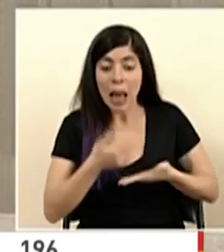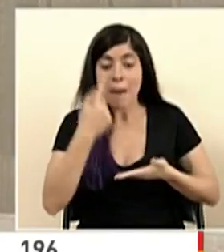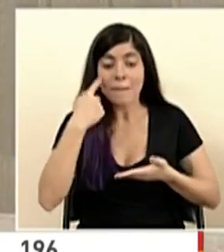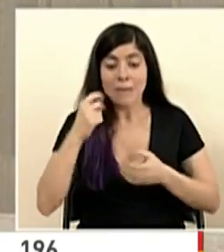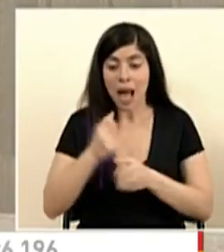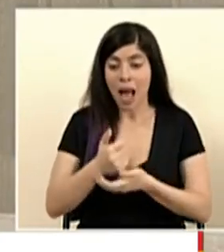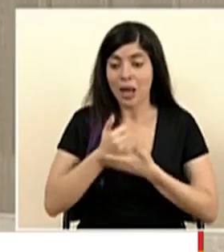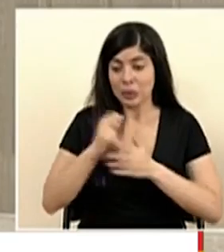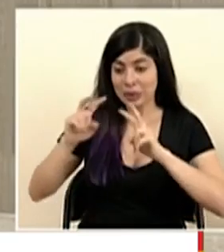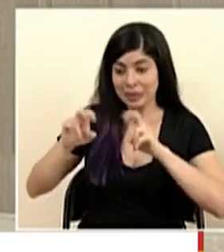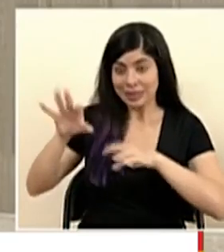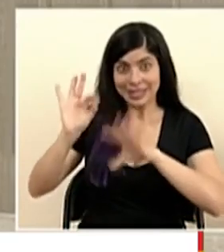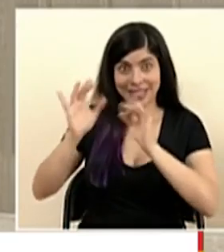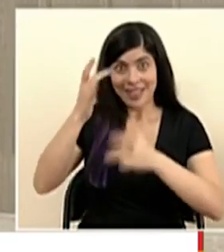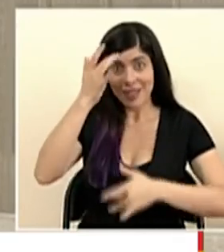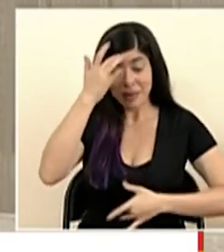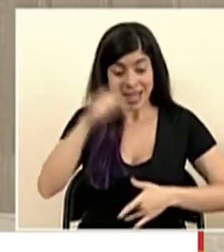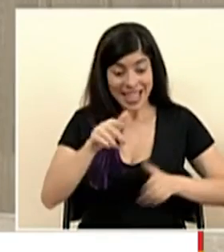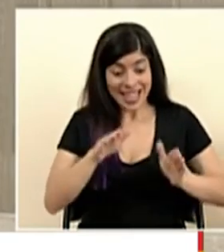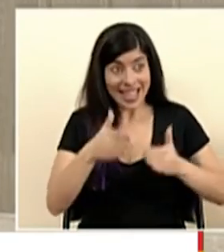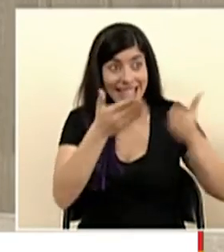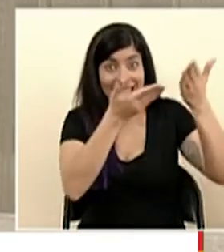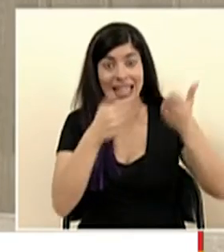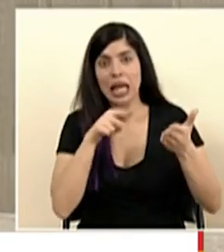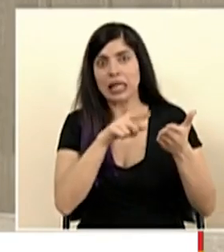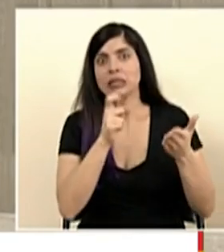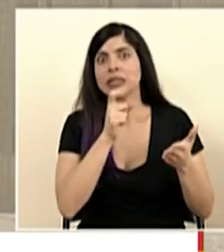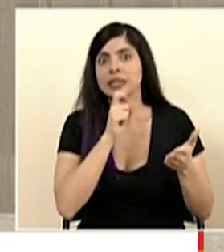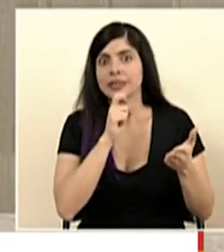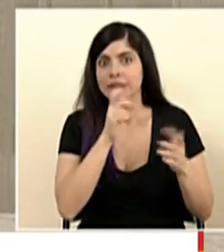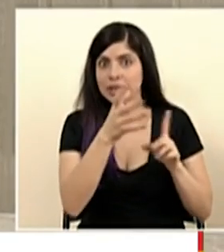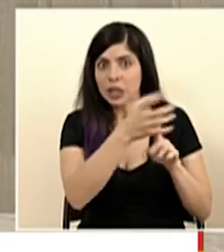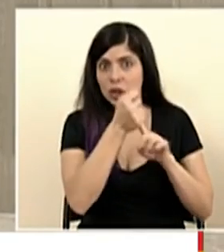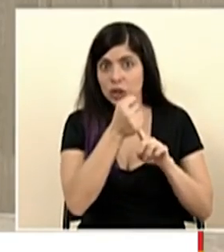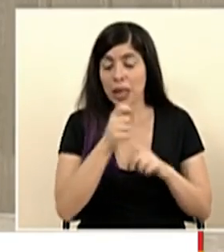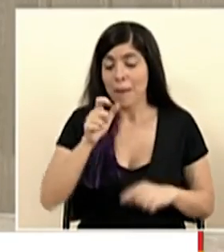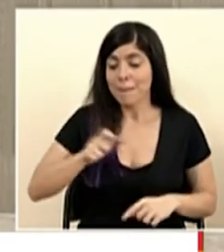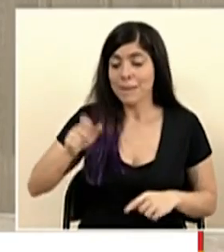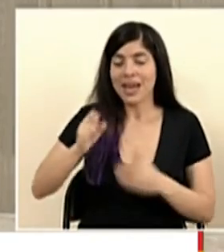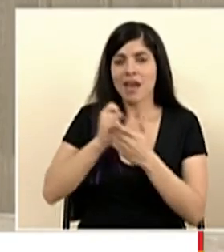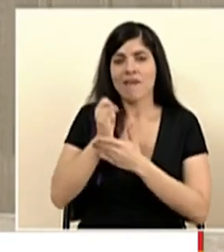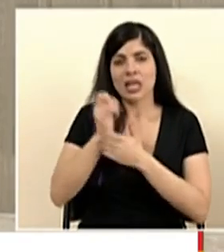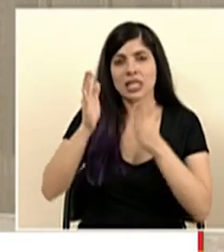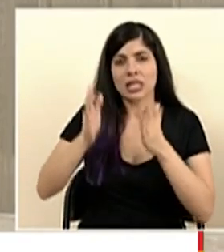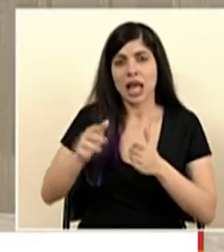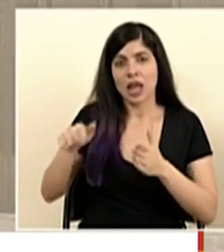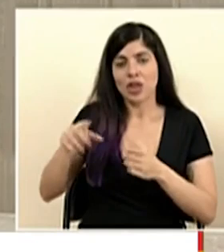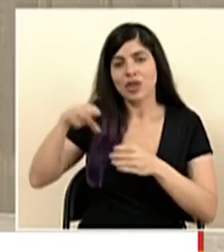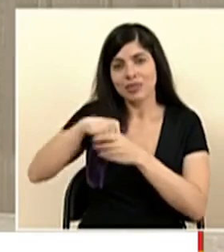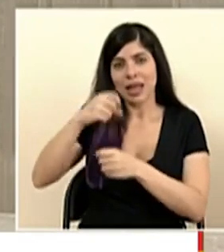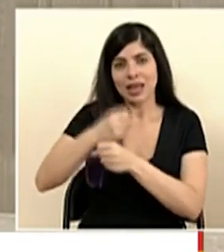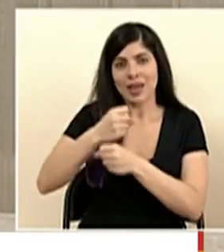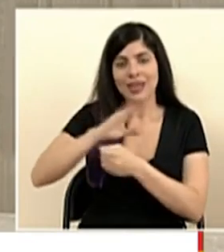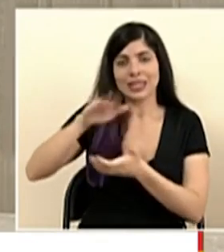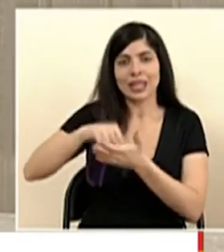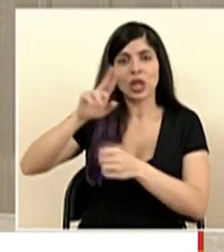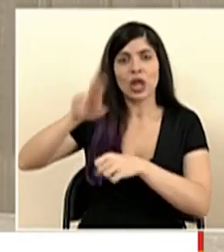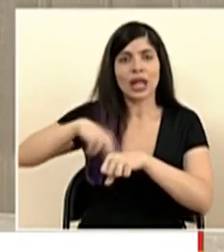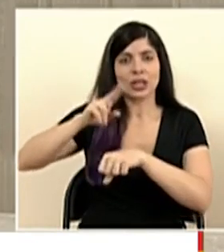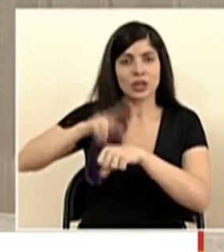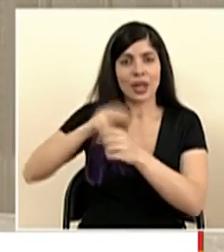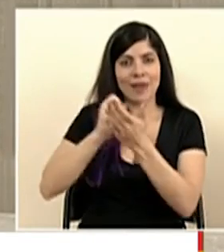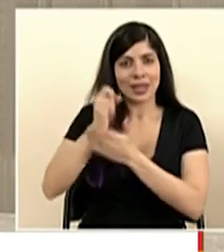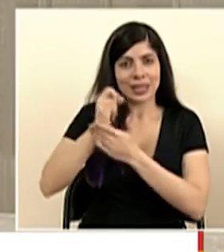un grupo de investigadores compuesto por personal del Centro Nacional de Innovaciones Biotecnológicas que forma